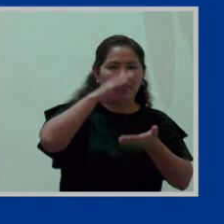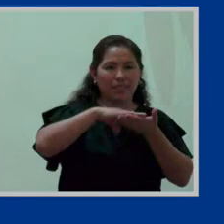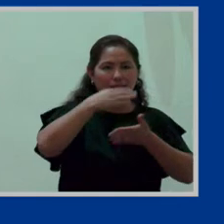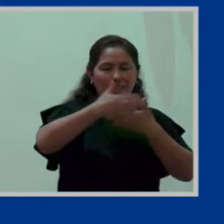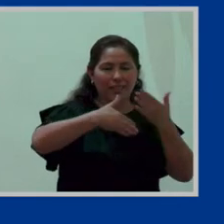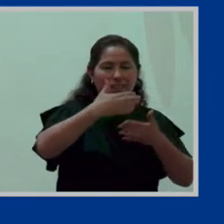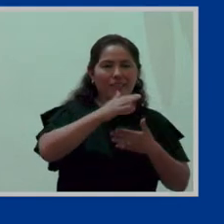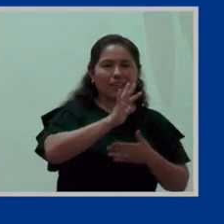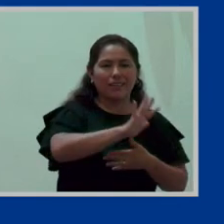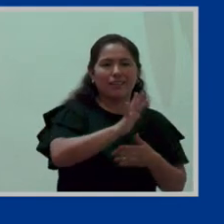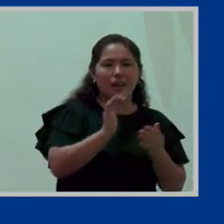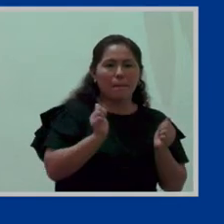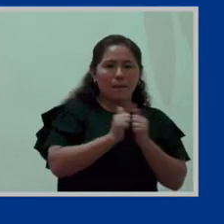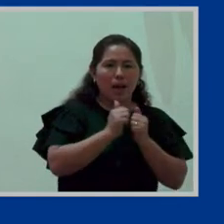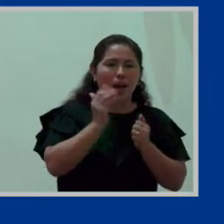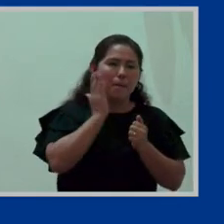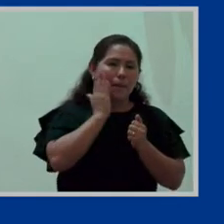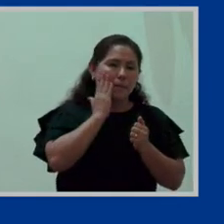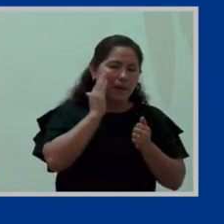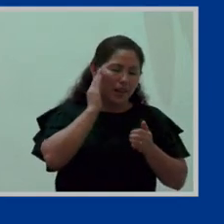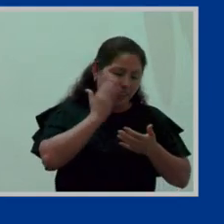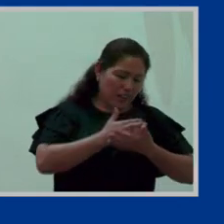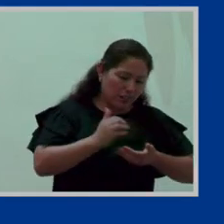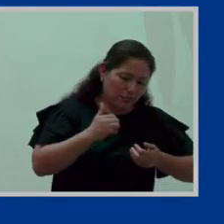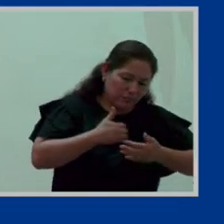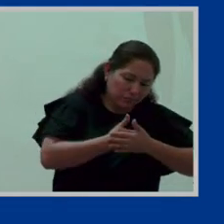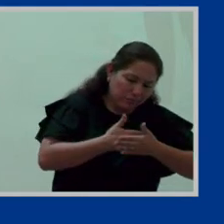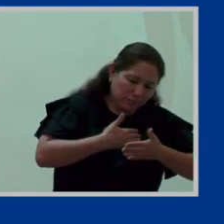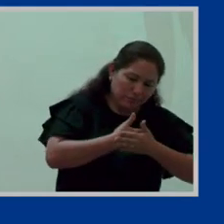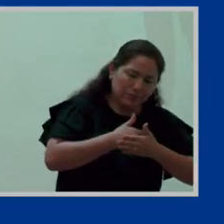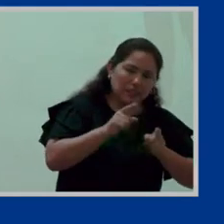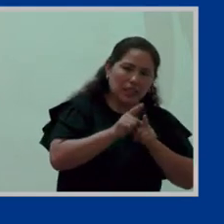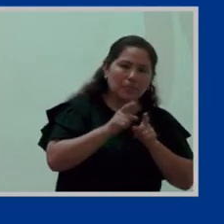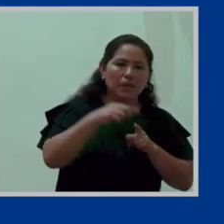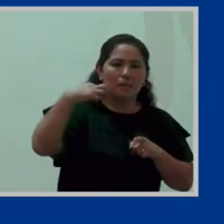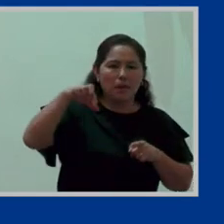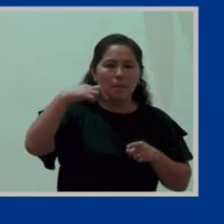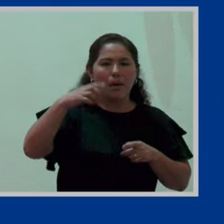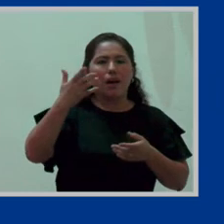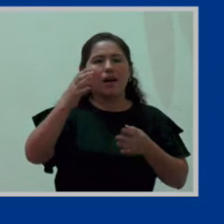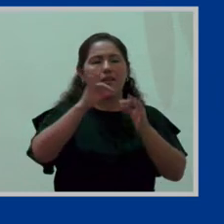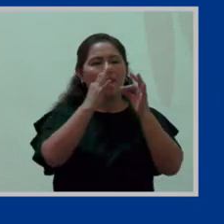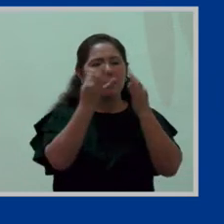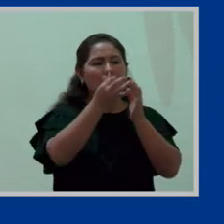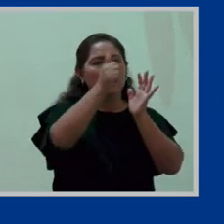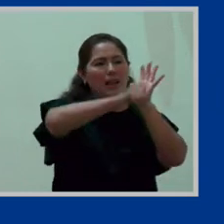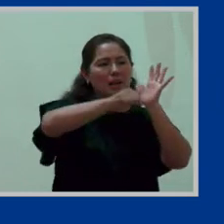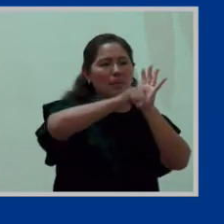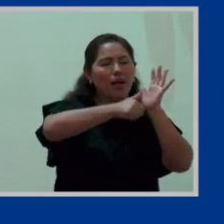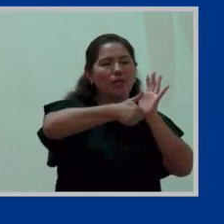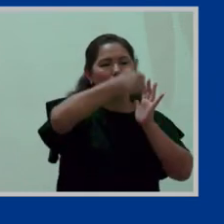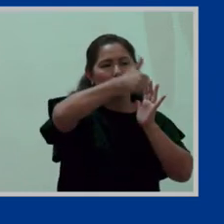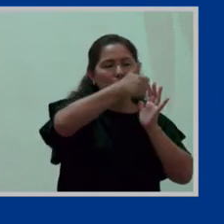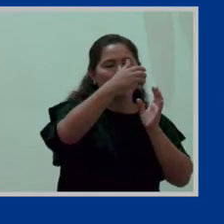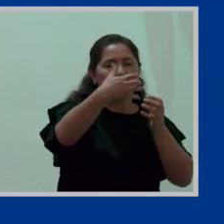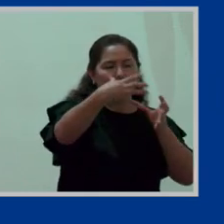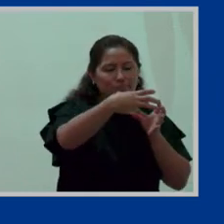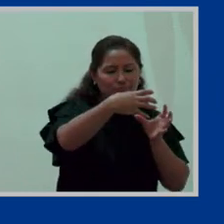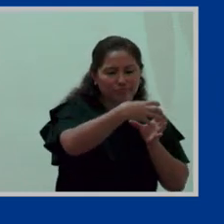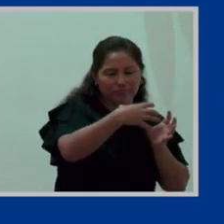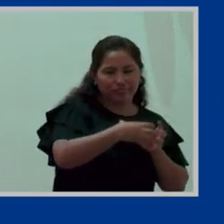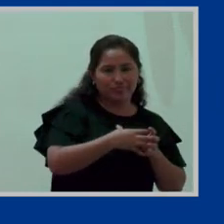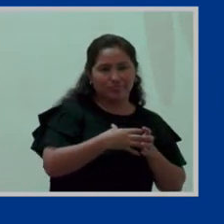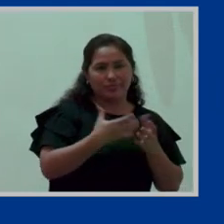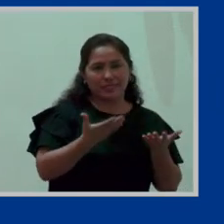del apego madre-niño, también participar el padre, también participar los hermanos mayores, de